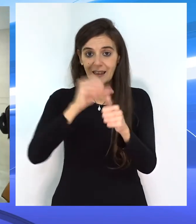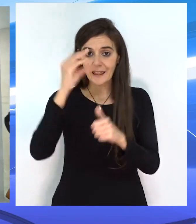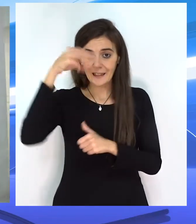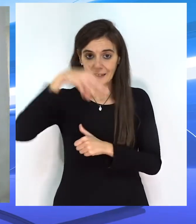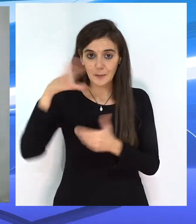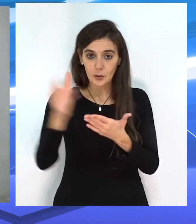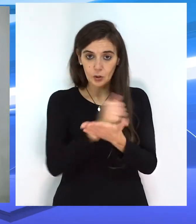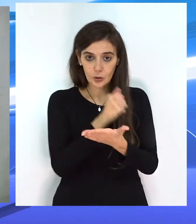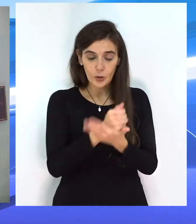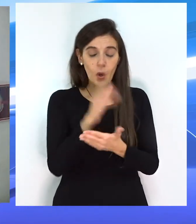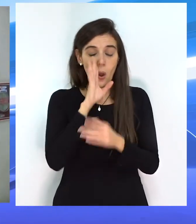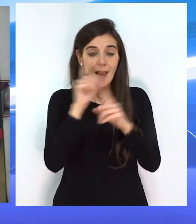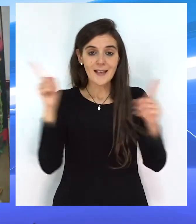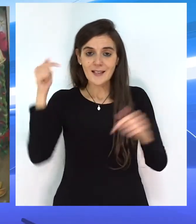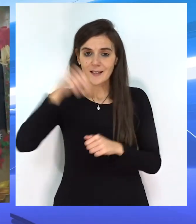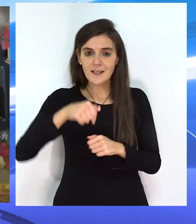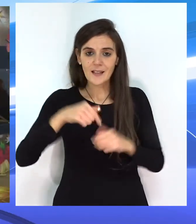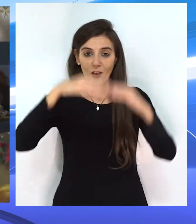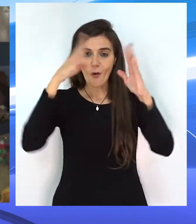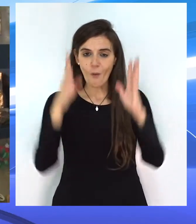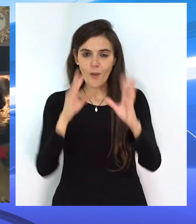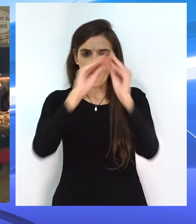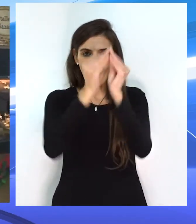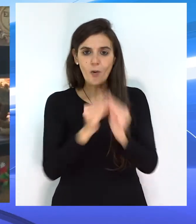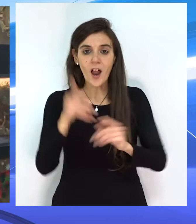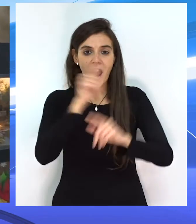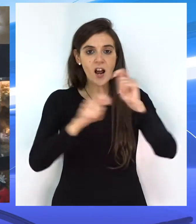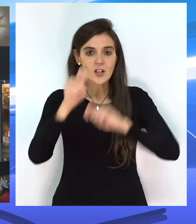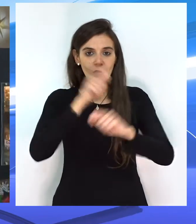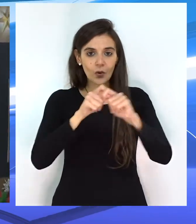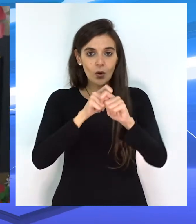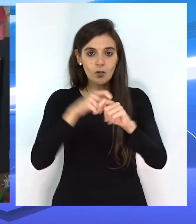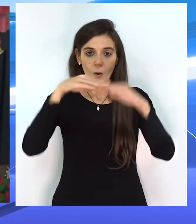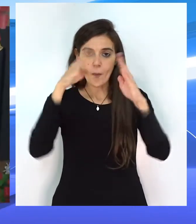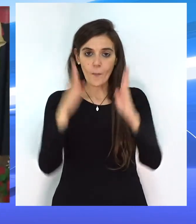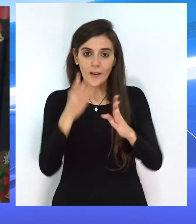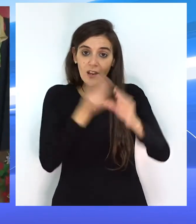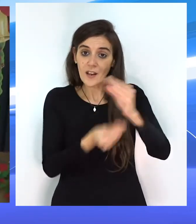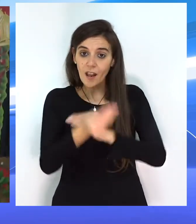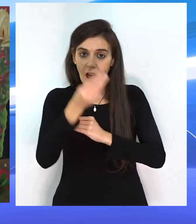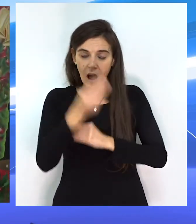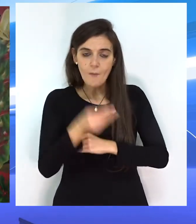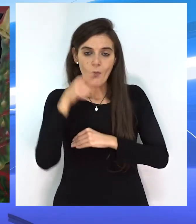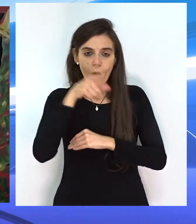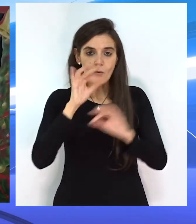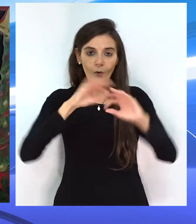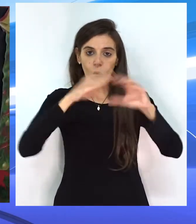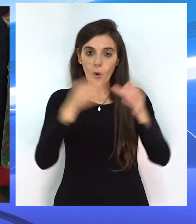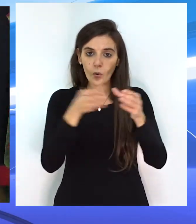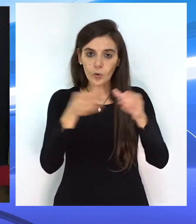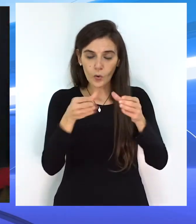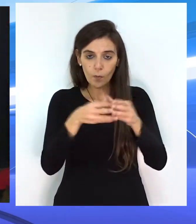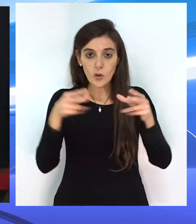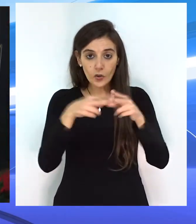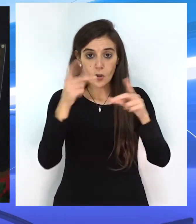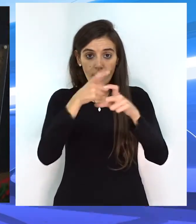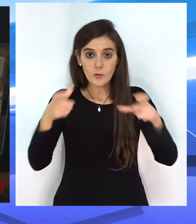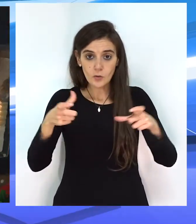por 1,80 centímetros. Este año, el Belén ha sido elaborado por la Asociación de Belenistas El Nacimiento, de la que forman parte